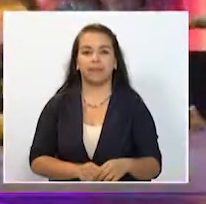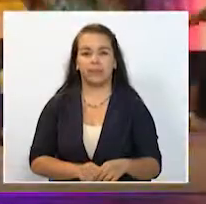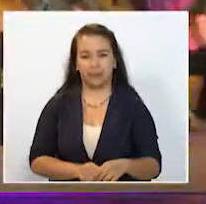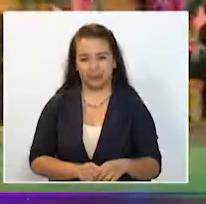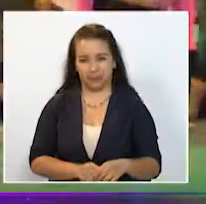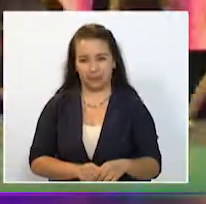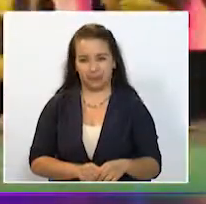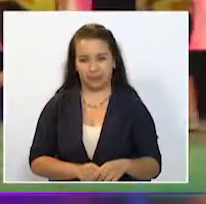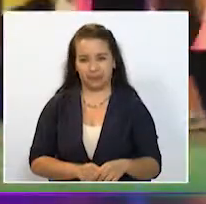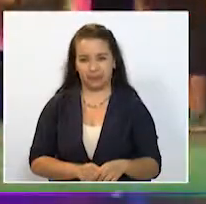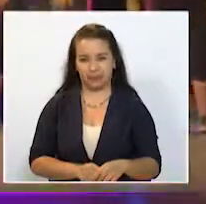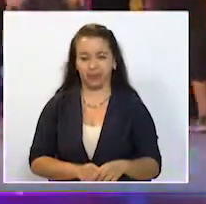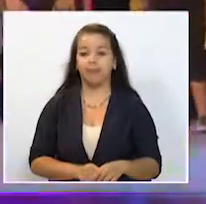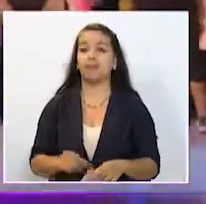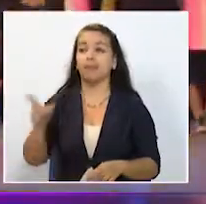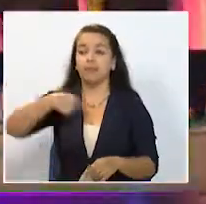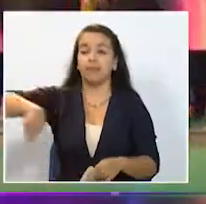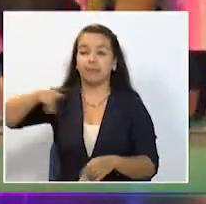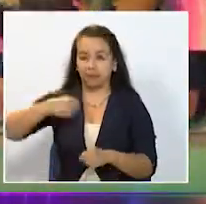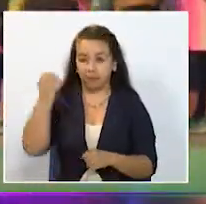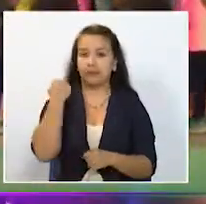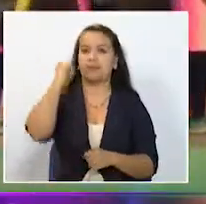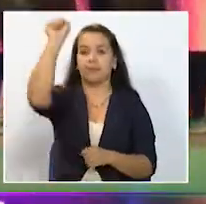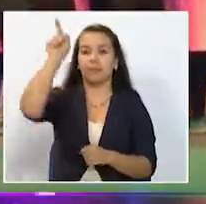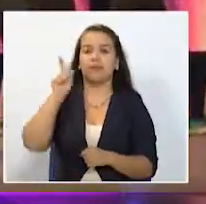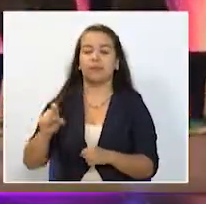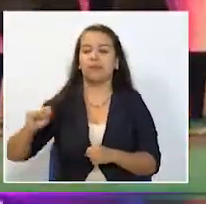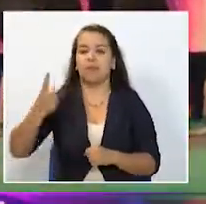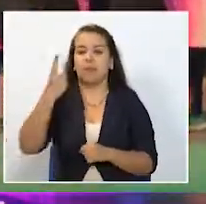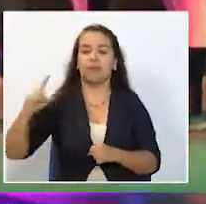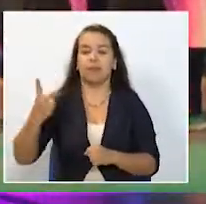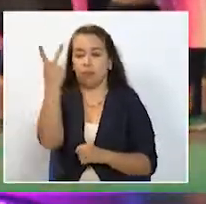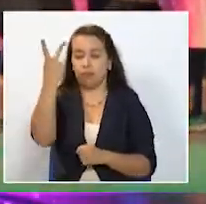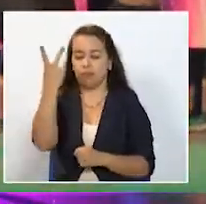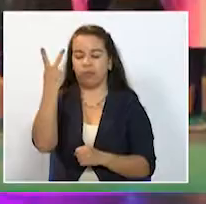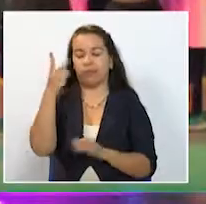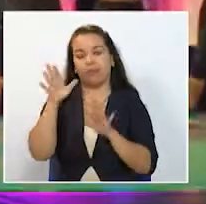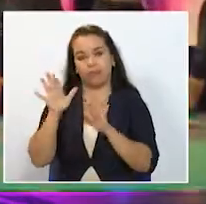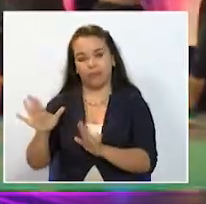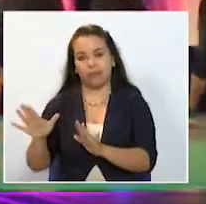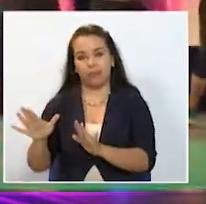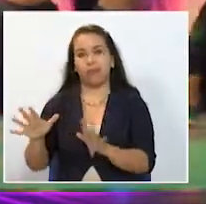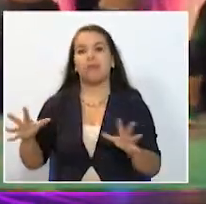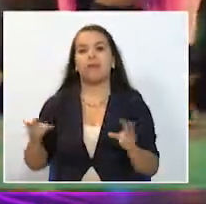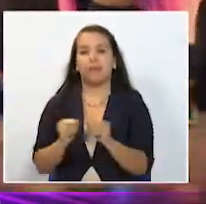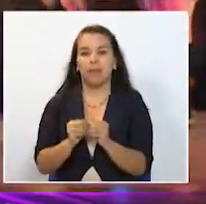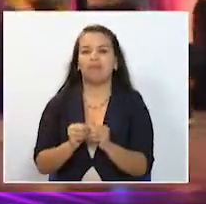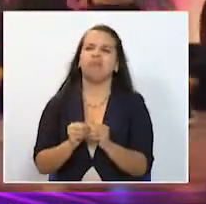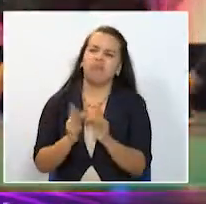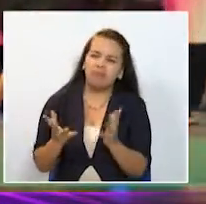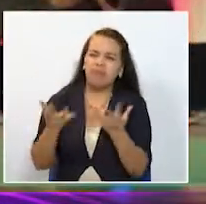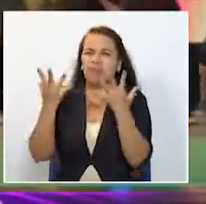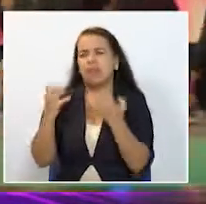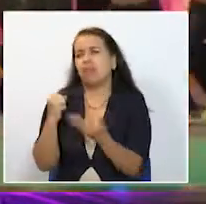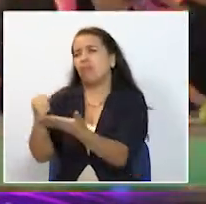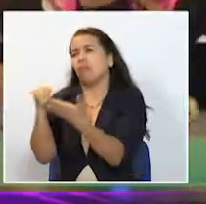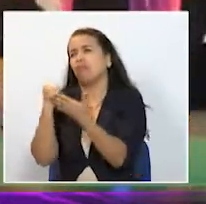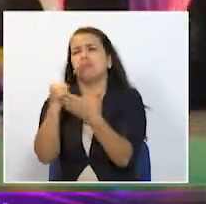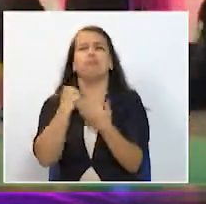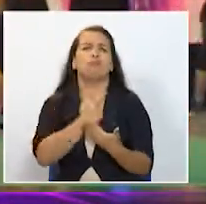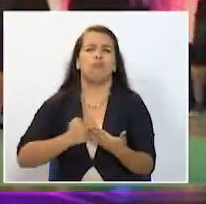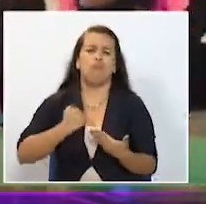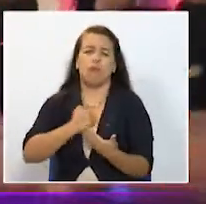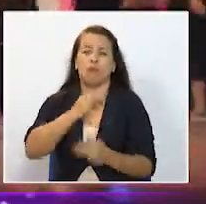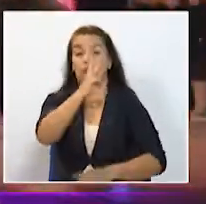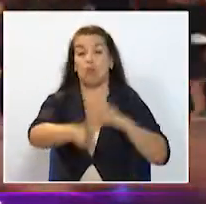Quindianos fueron ganadores del primer y segundo puesto en All Dance Colombia ahora buscan ayudas para poder participar a nivel